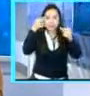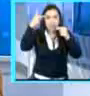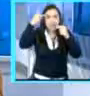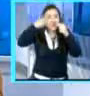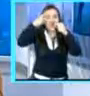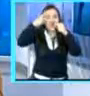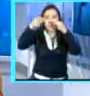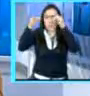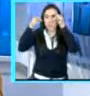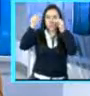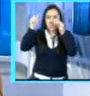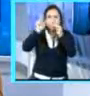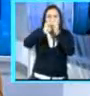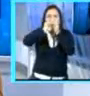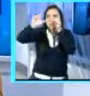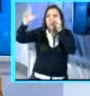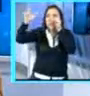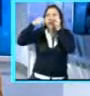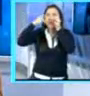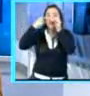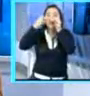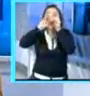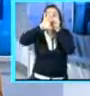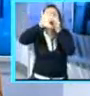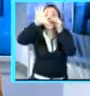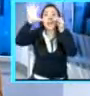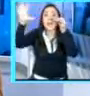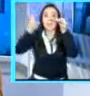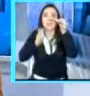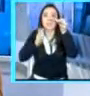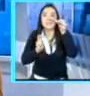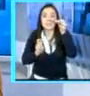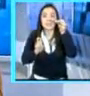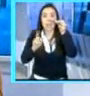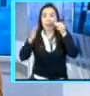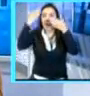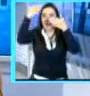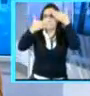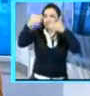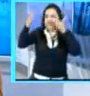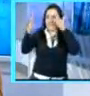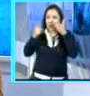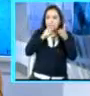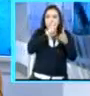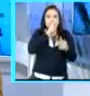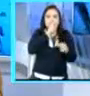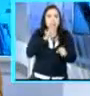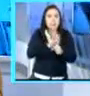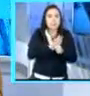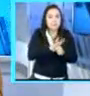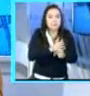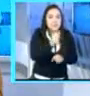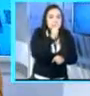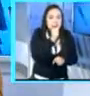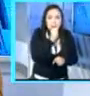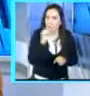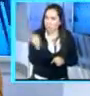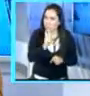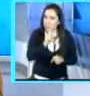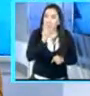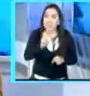a trabajarlo de a poco. Estamos viendo algunos pasos positivos. En el mundo real de la sociedad civil